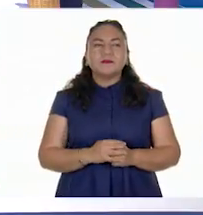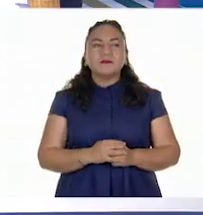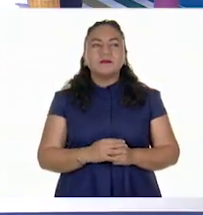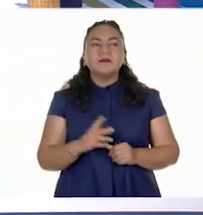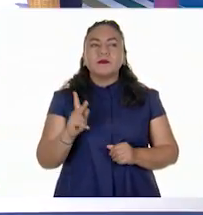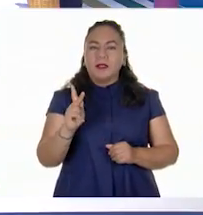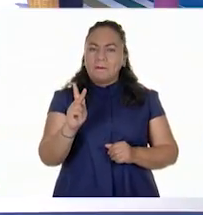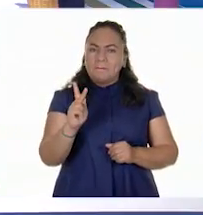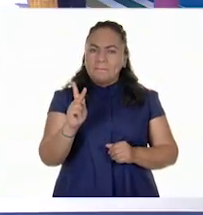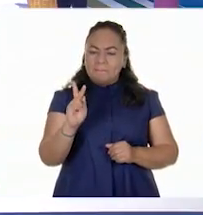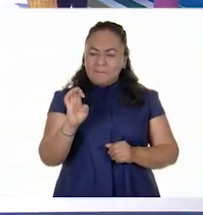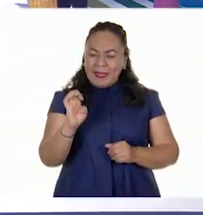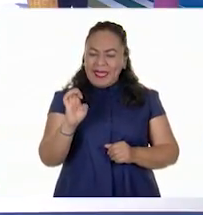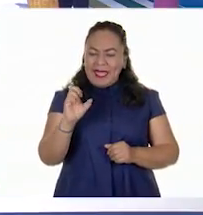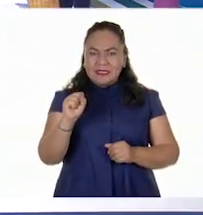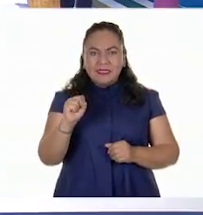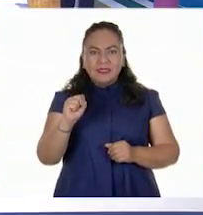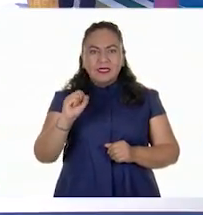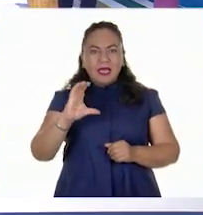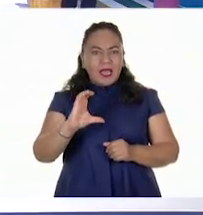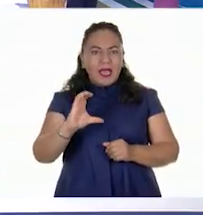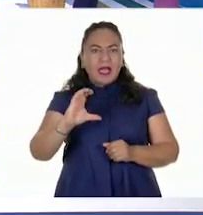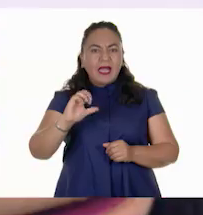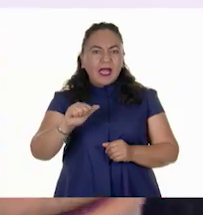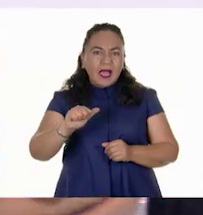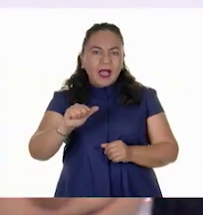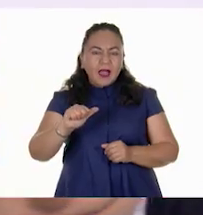¡Pesca! ¡Pesca! ¡Pesca!